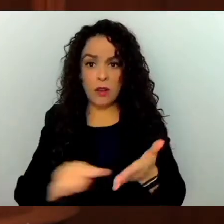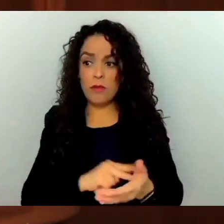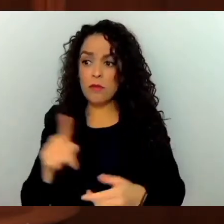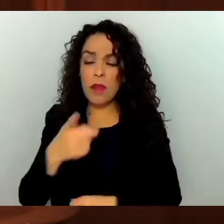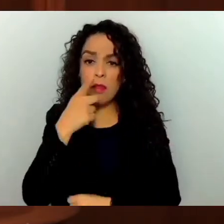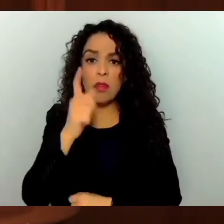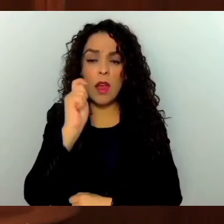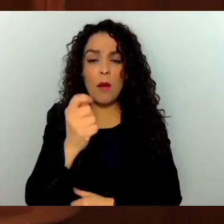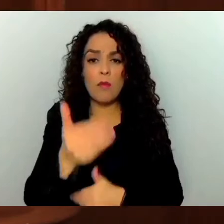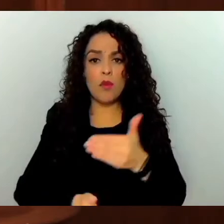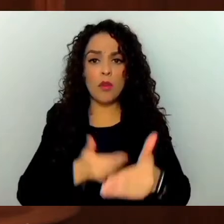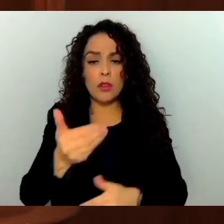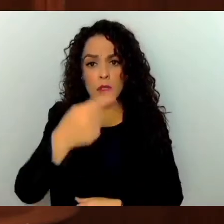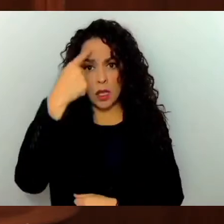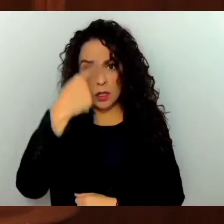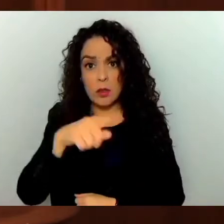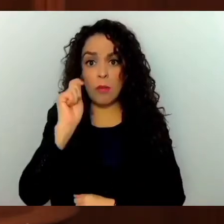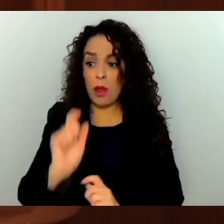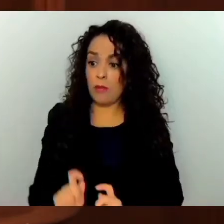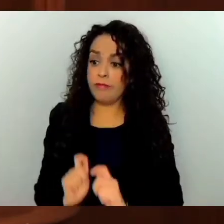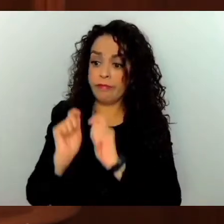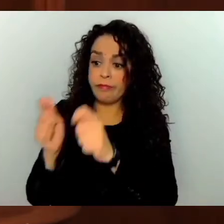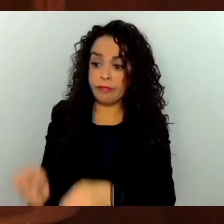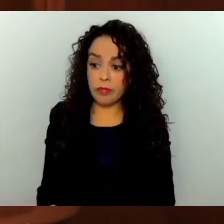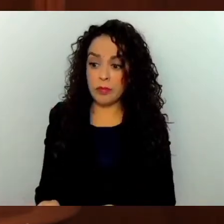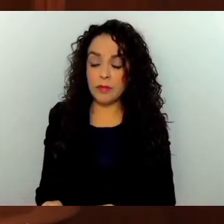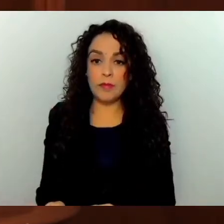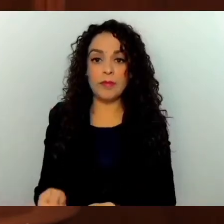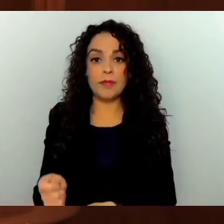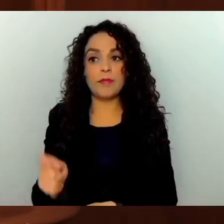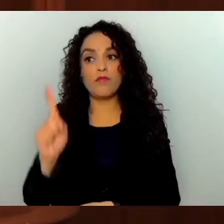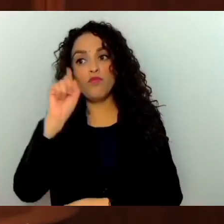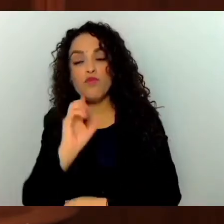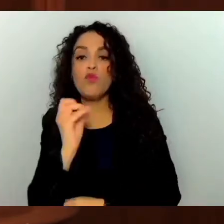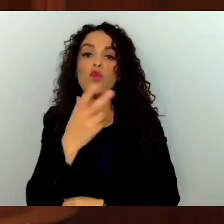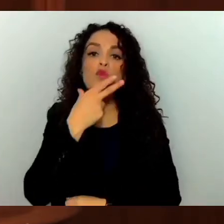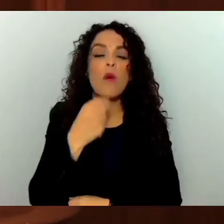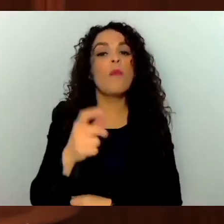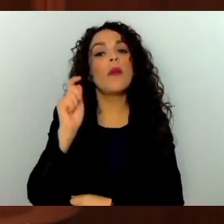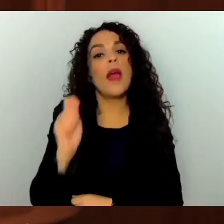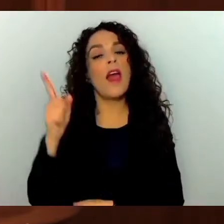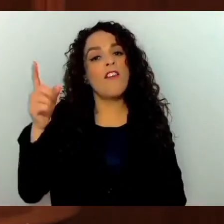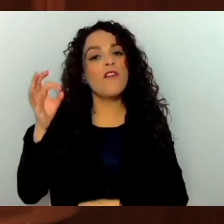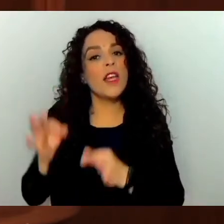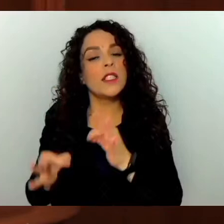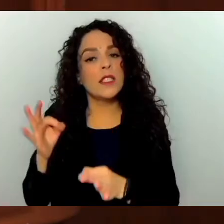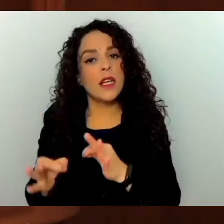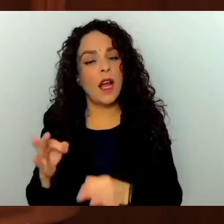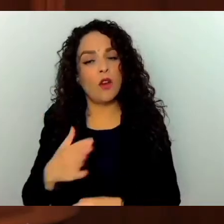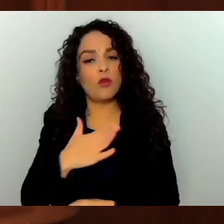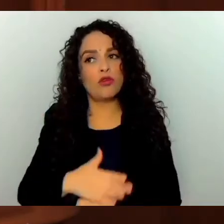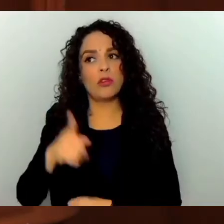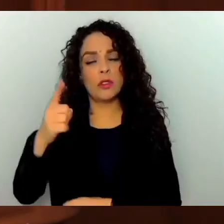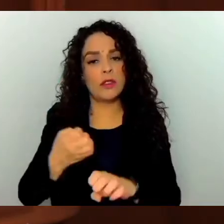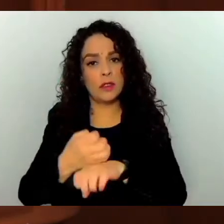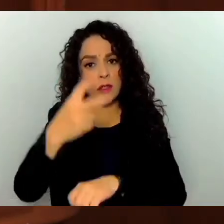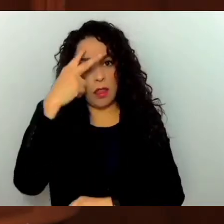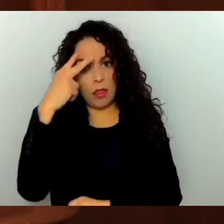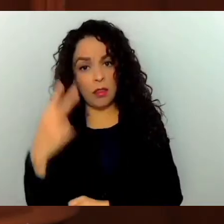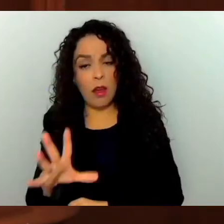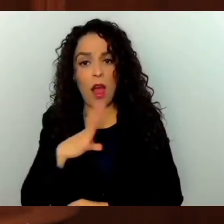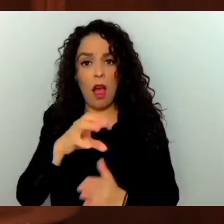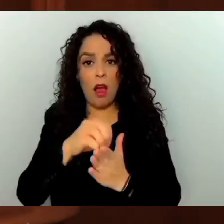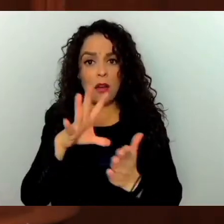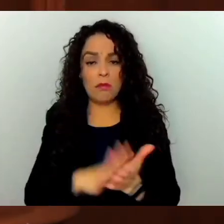proceso y la convocatoria para designar a la o el Fiscal General de Justicia del Estado de México, fueron registrados 43